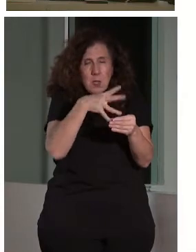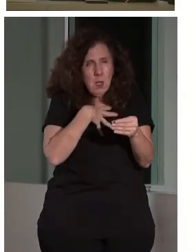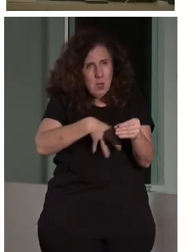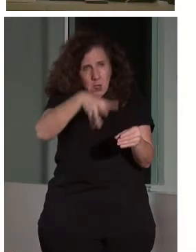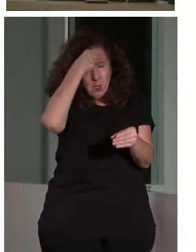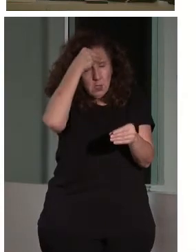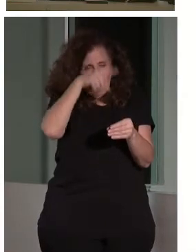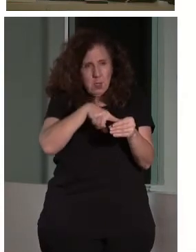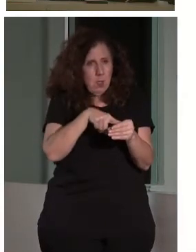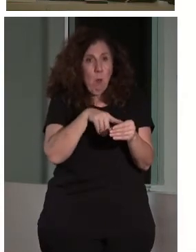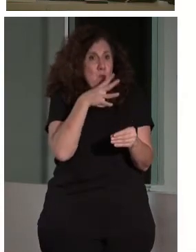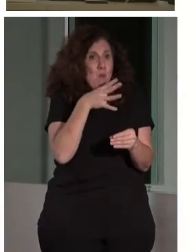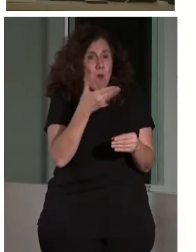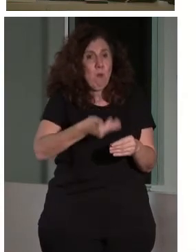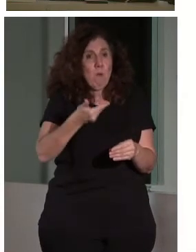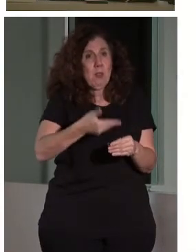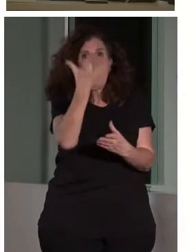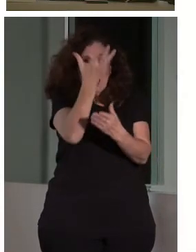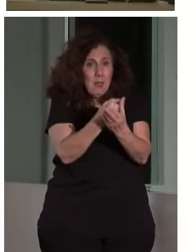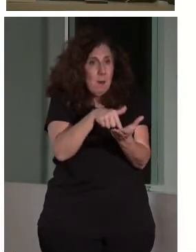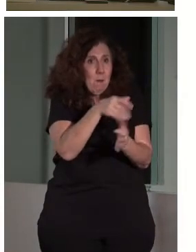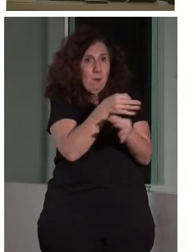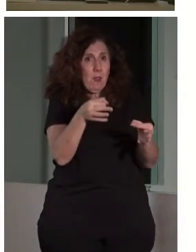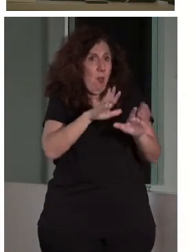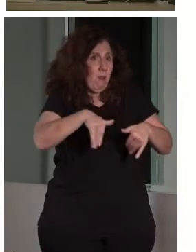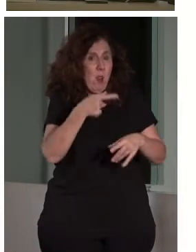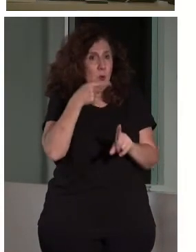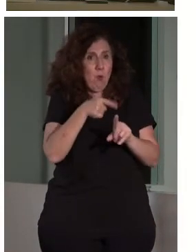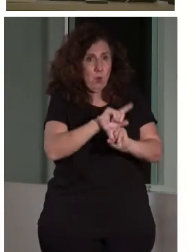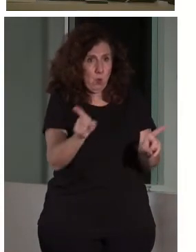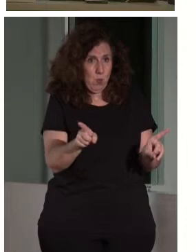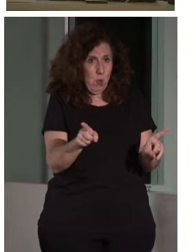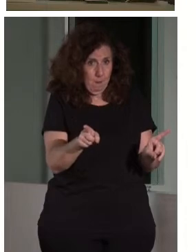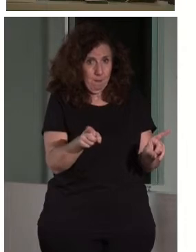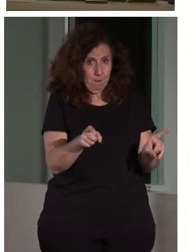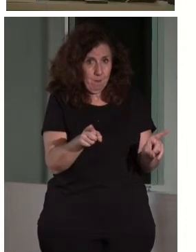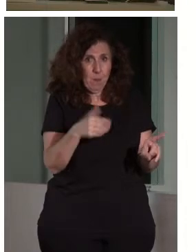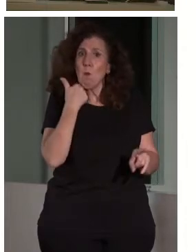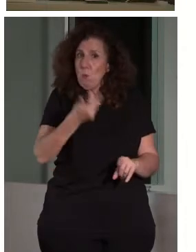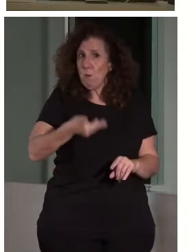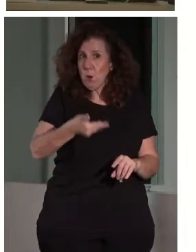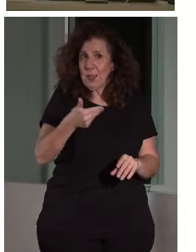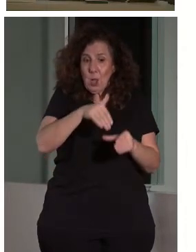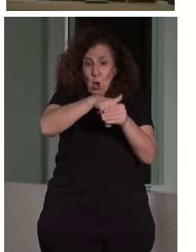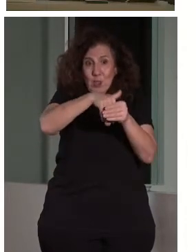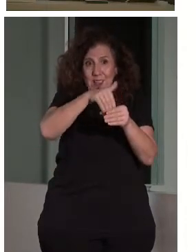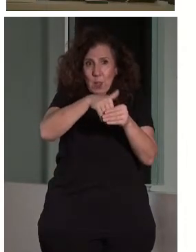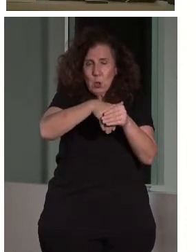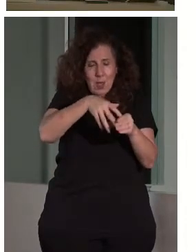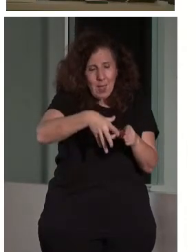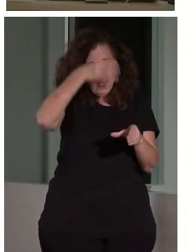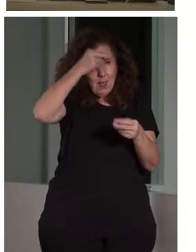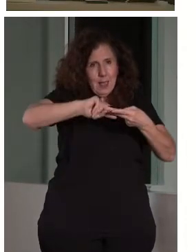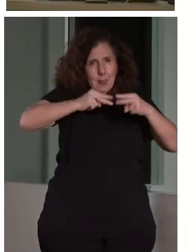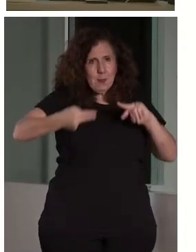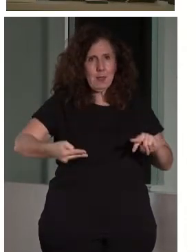por muy inteligente que sea el dispositivo, aquello no hay quien se lo… Entonces, es muy importante que sean contenidos interpretativos, que